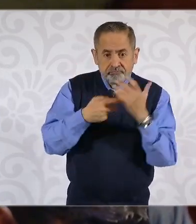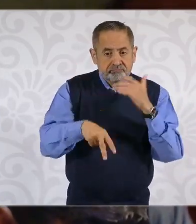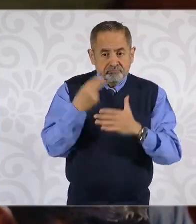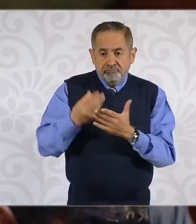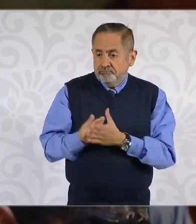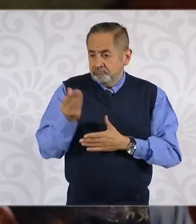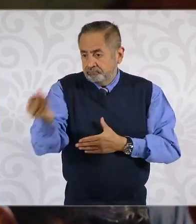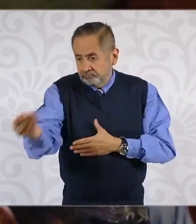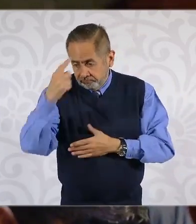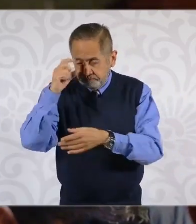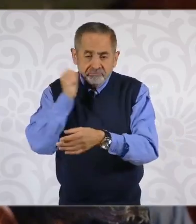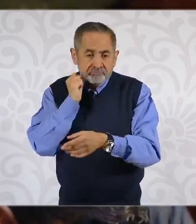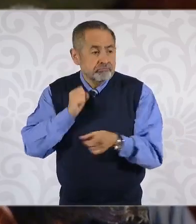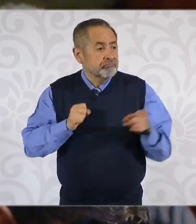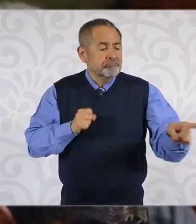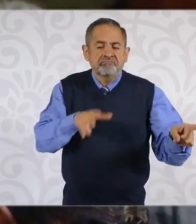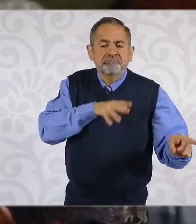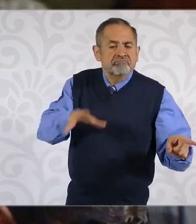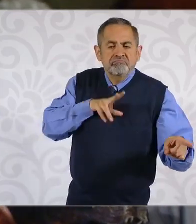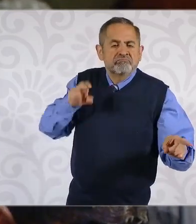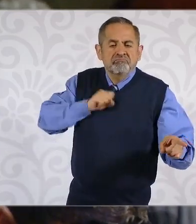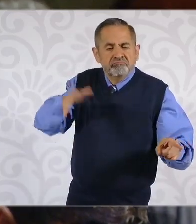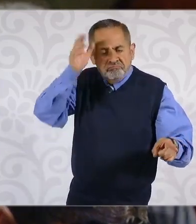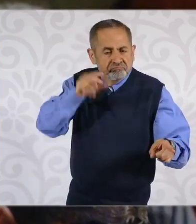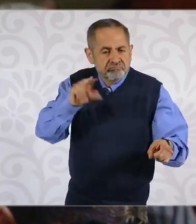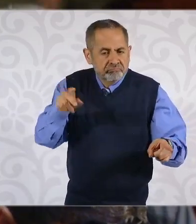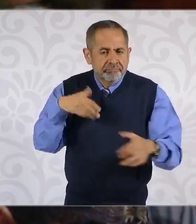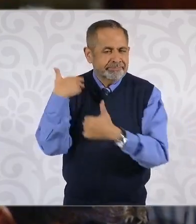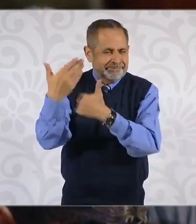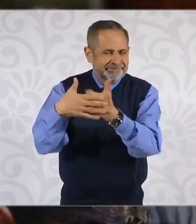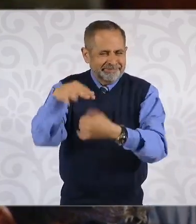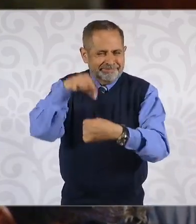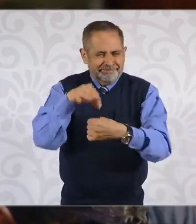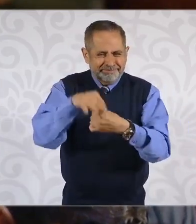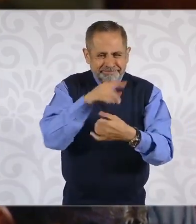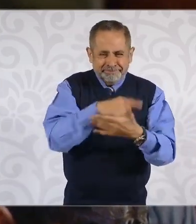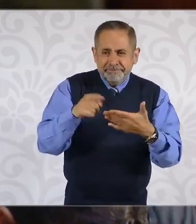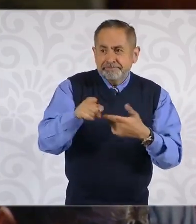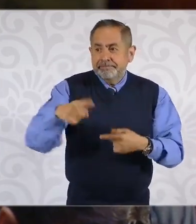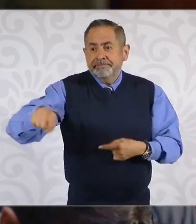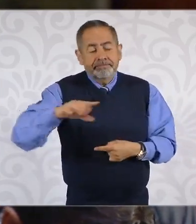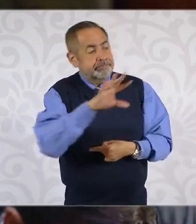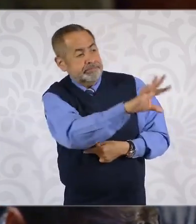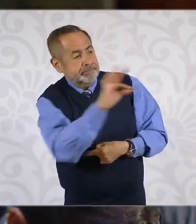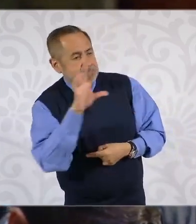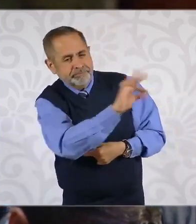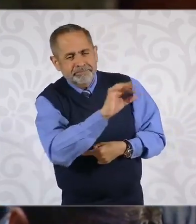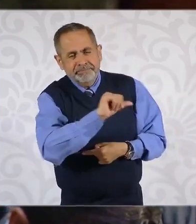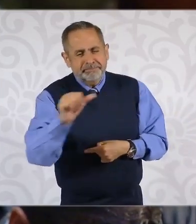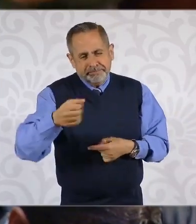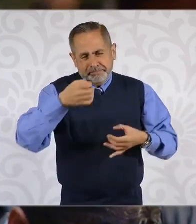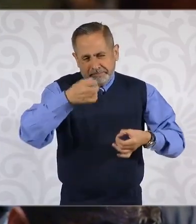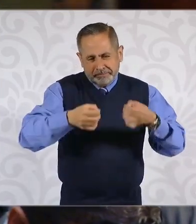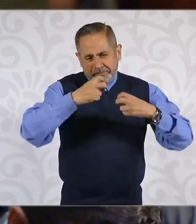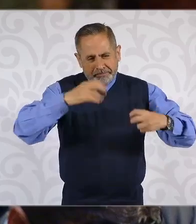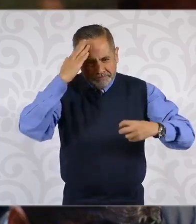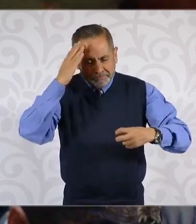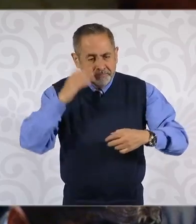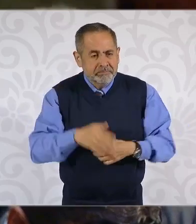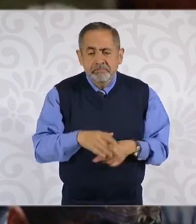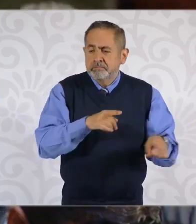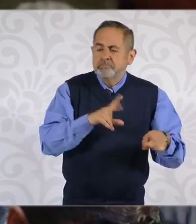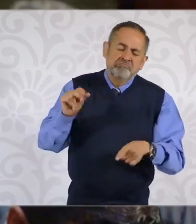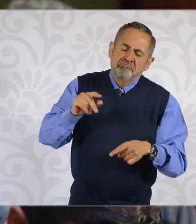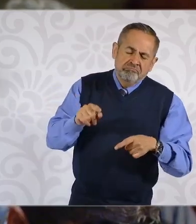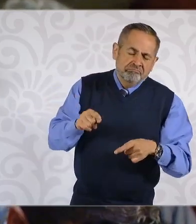al Senado para la próxima convocatoria a la elección por voto popular de jueces, magistrados y ministros. Dijeron que esto es una clara